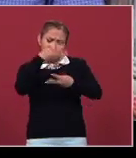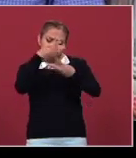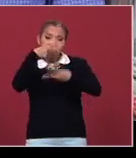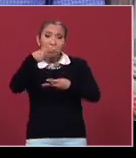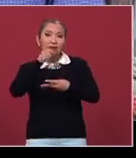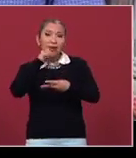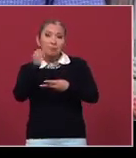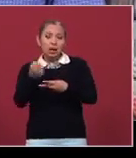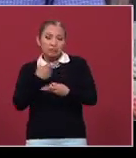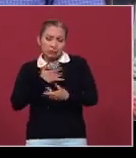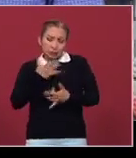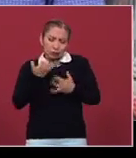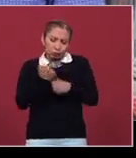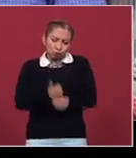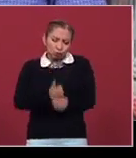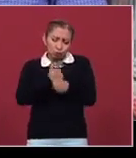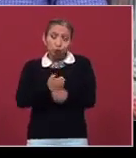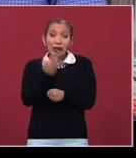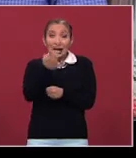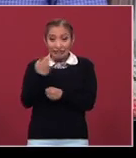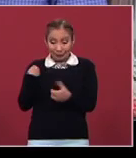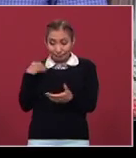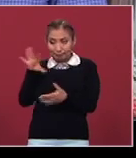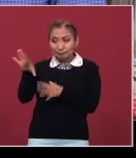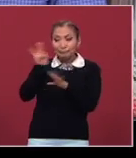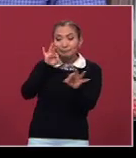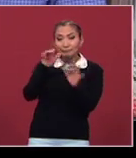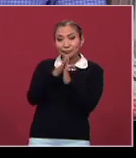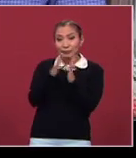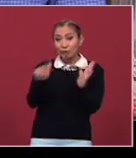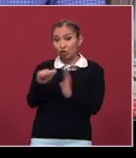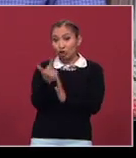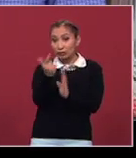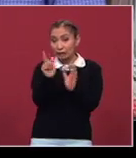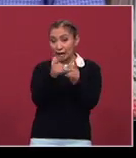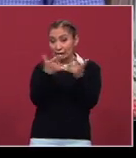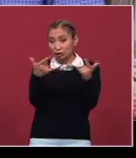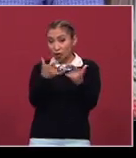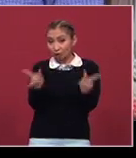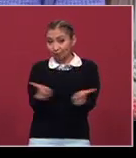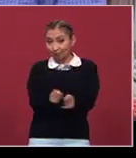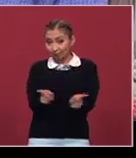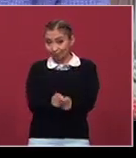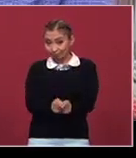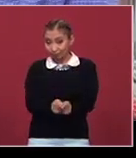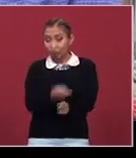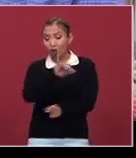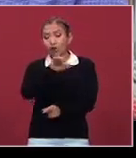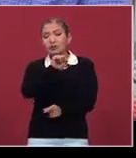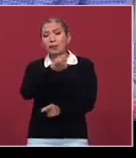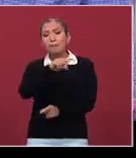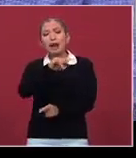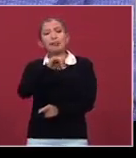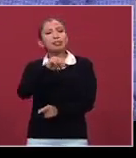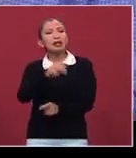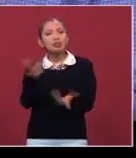sangras y eso es lo que logramos encontrar en estos 12 cuentos cortos. José Martín García Campos, muchas gracias otra vez por